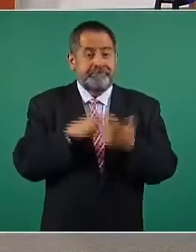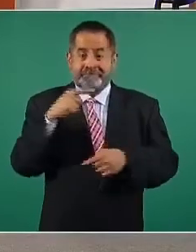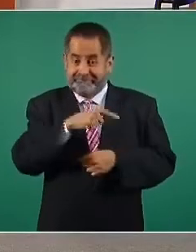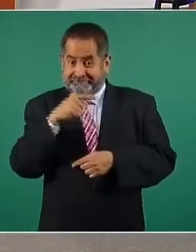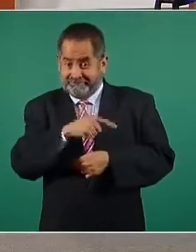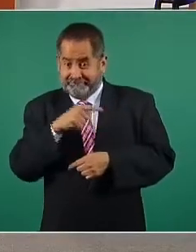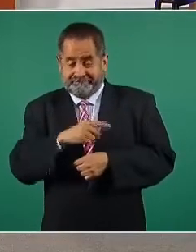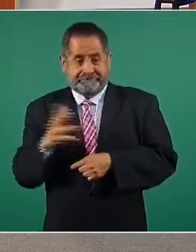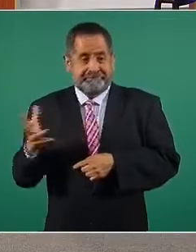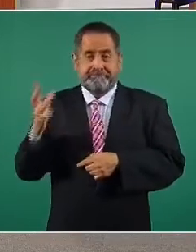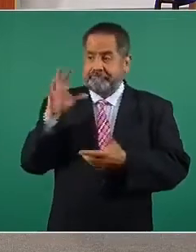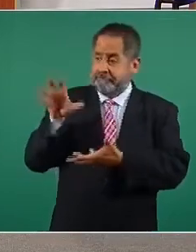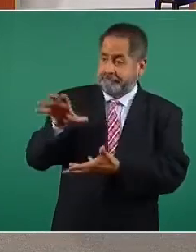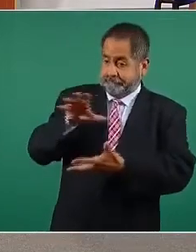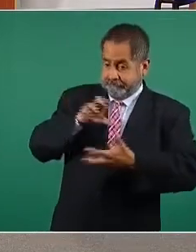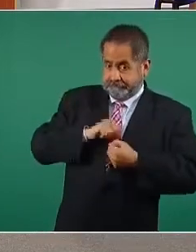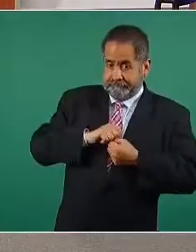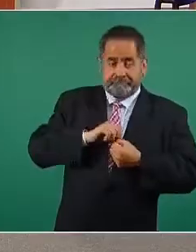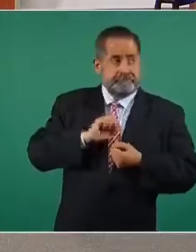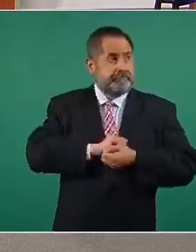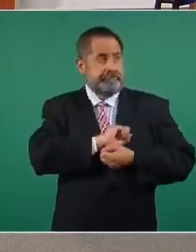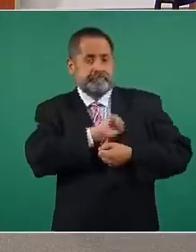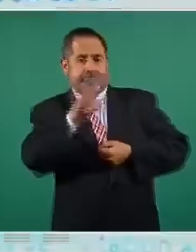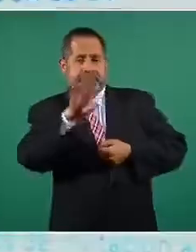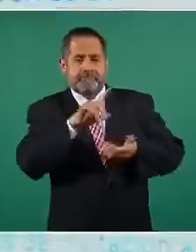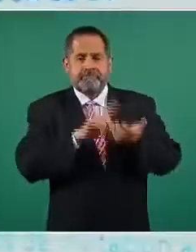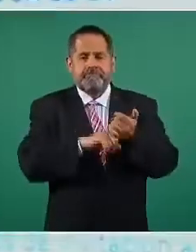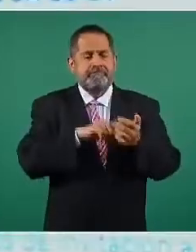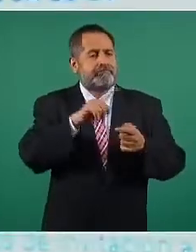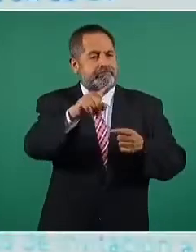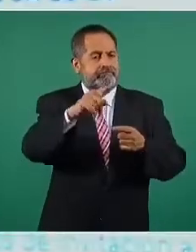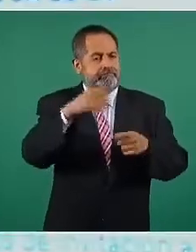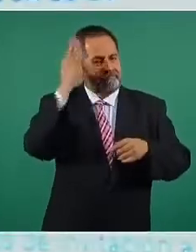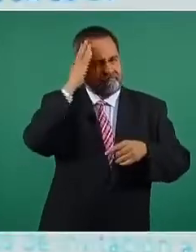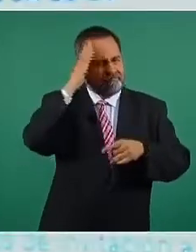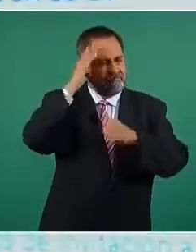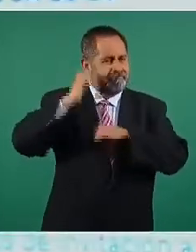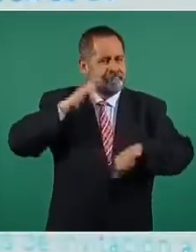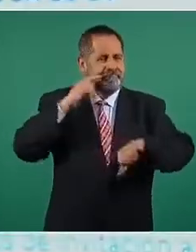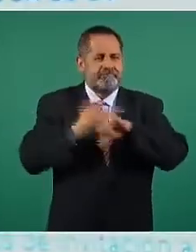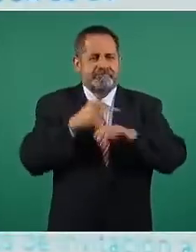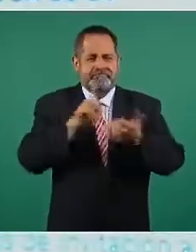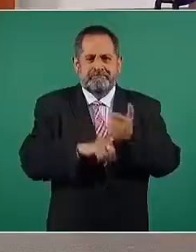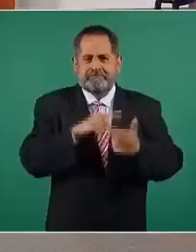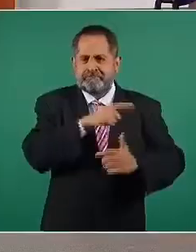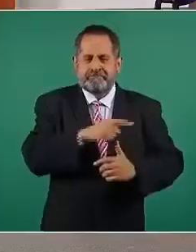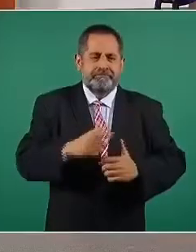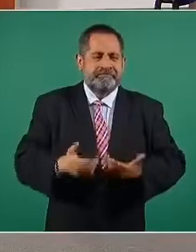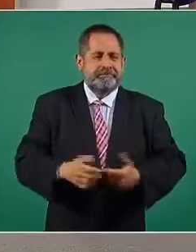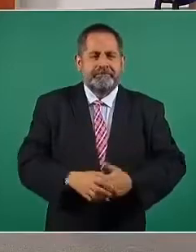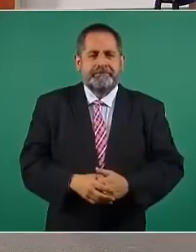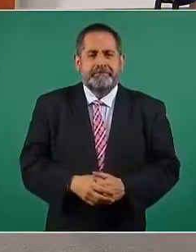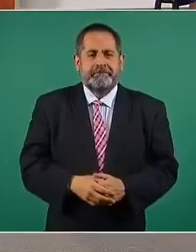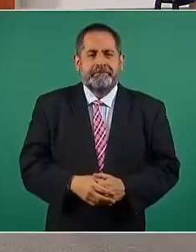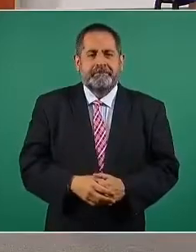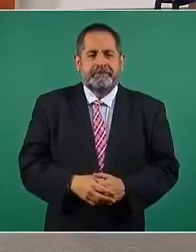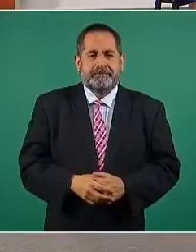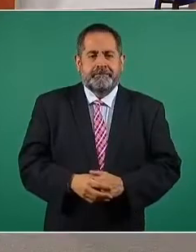dinero a la empresa NCO que es la generadora del malware. Adelante, por favor.